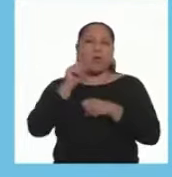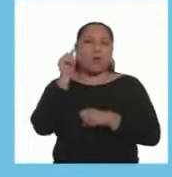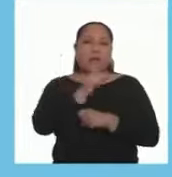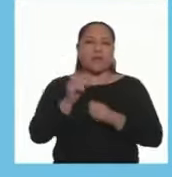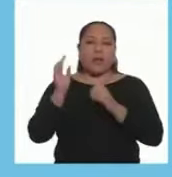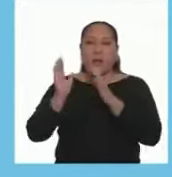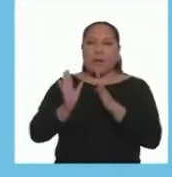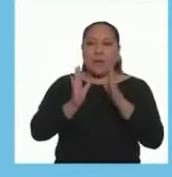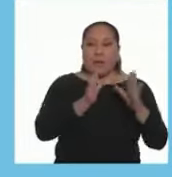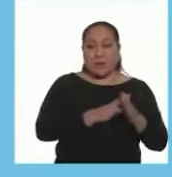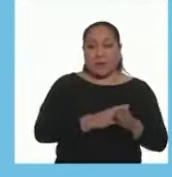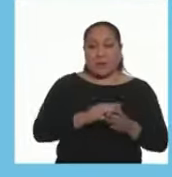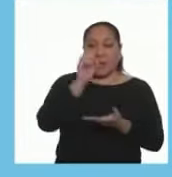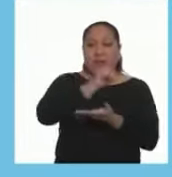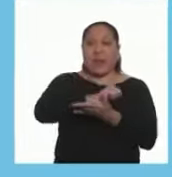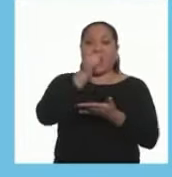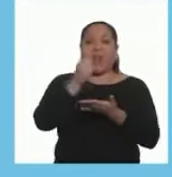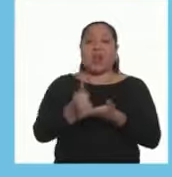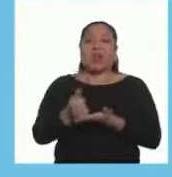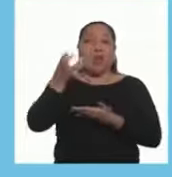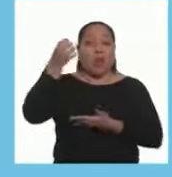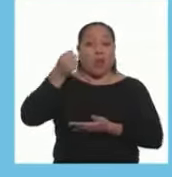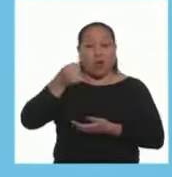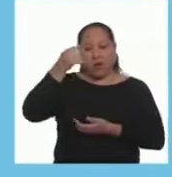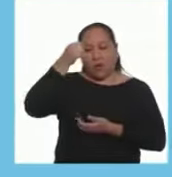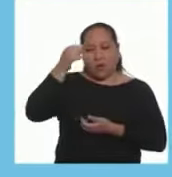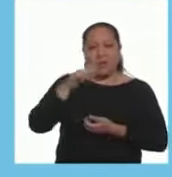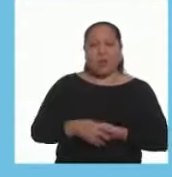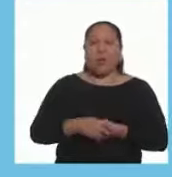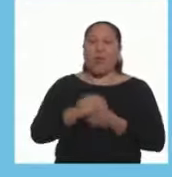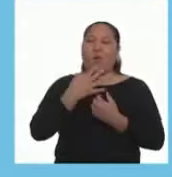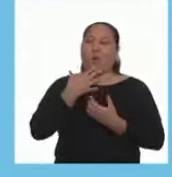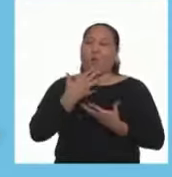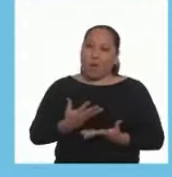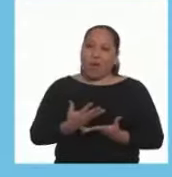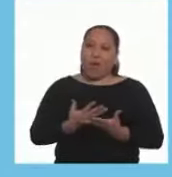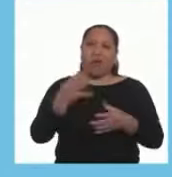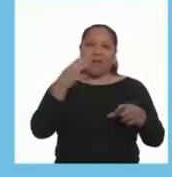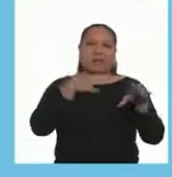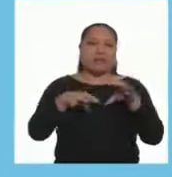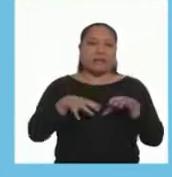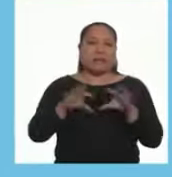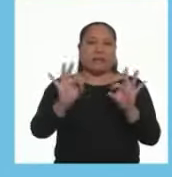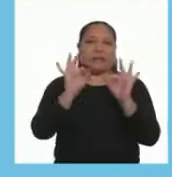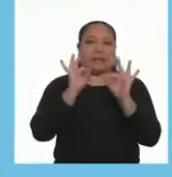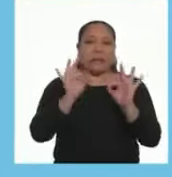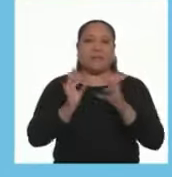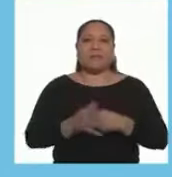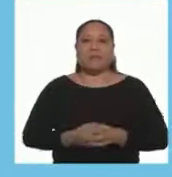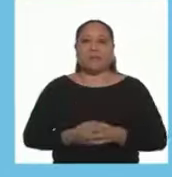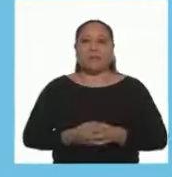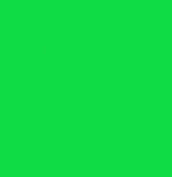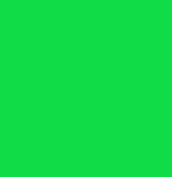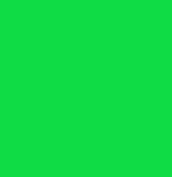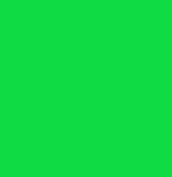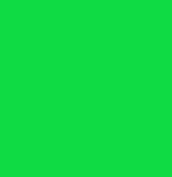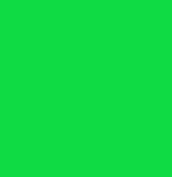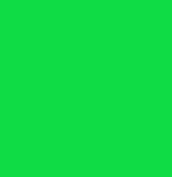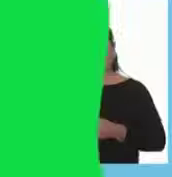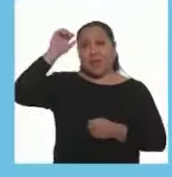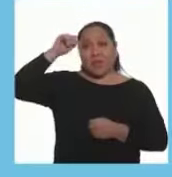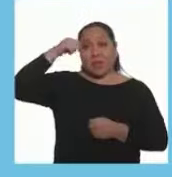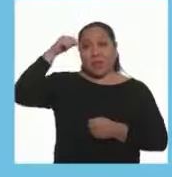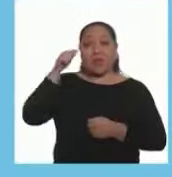respondió A preguntas Sobre la preparación Del arroz Con leche Wow Lo hicieron Muy bien